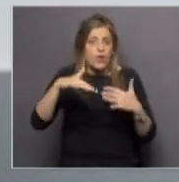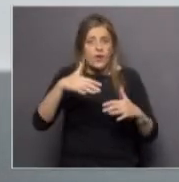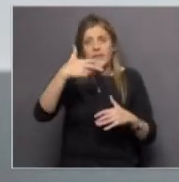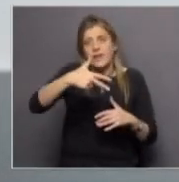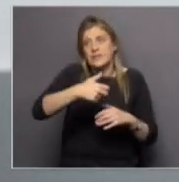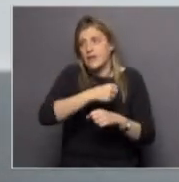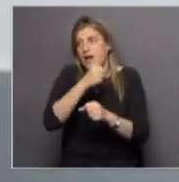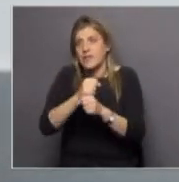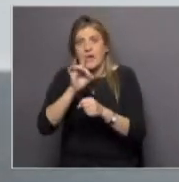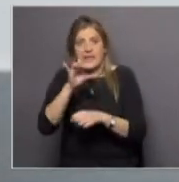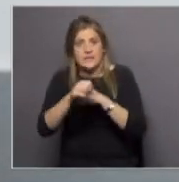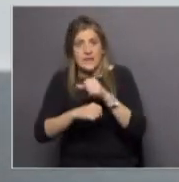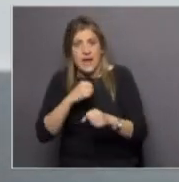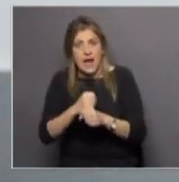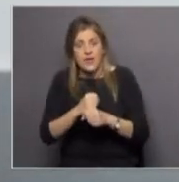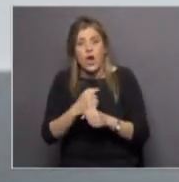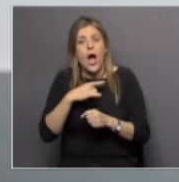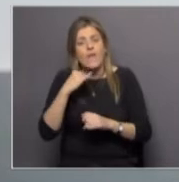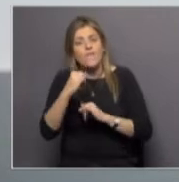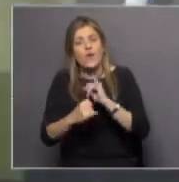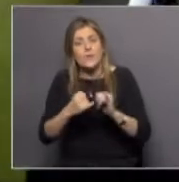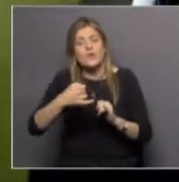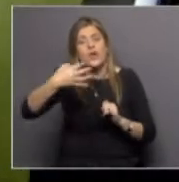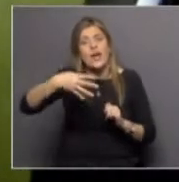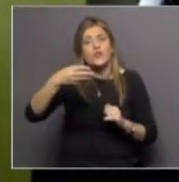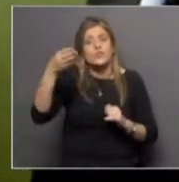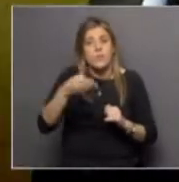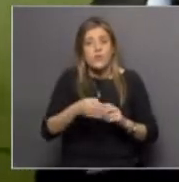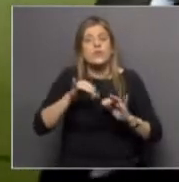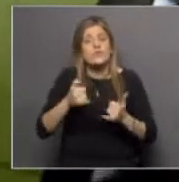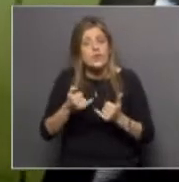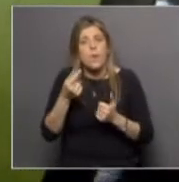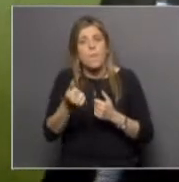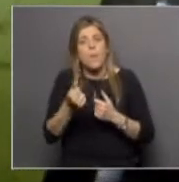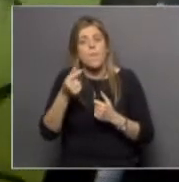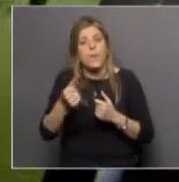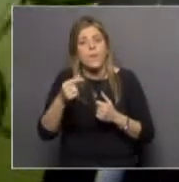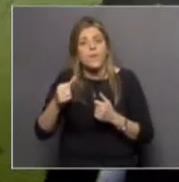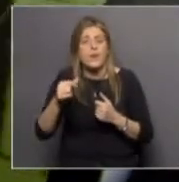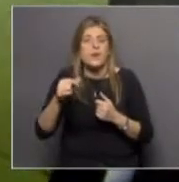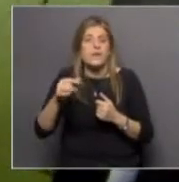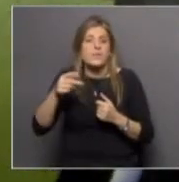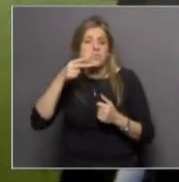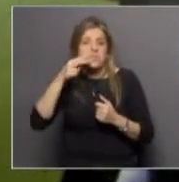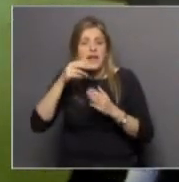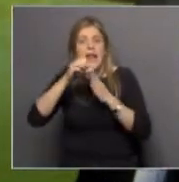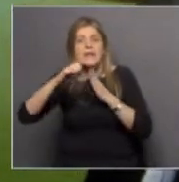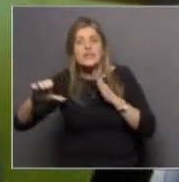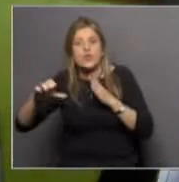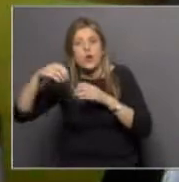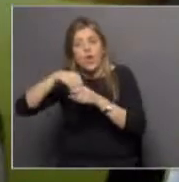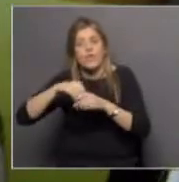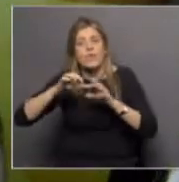13 a 15 años el nuevo dato es que 14% consume tabaco con estos dispositivos